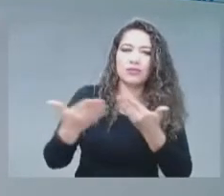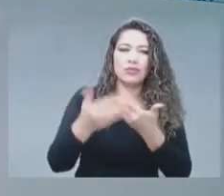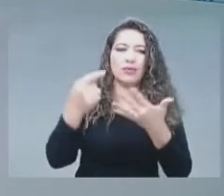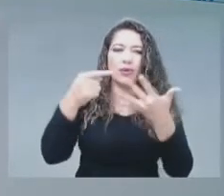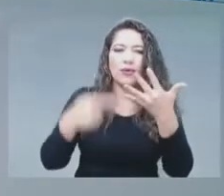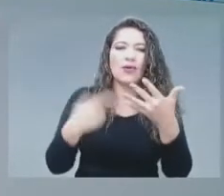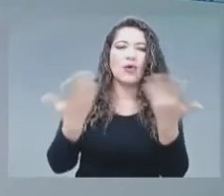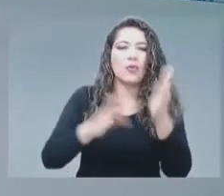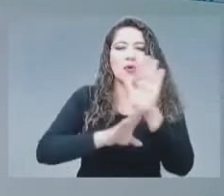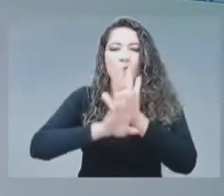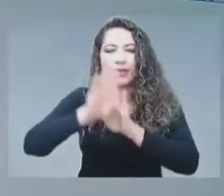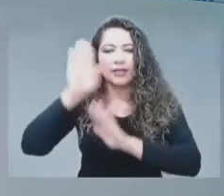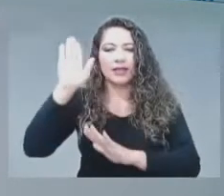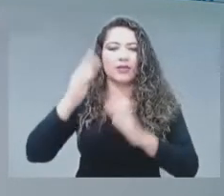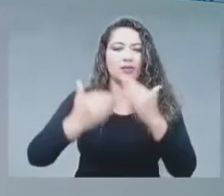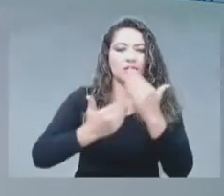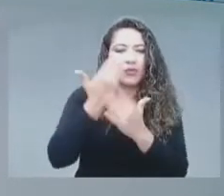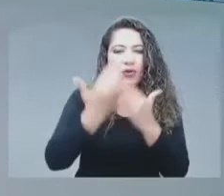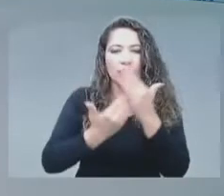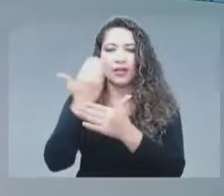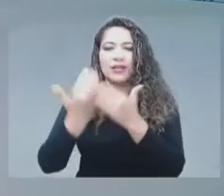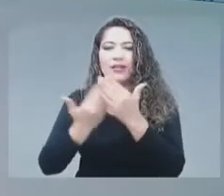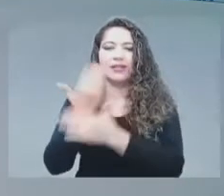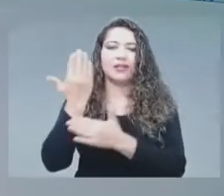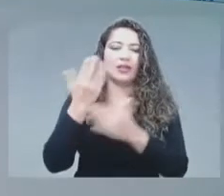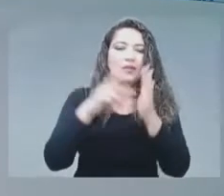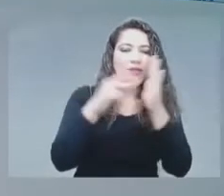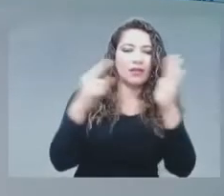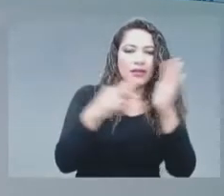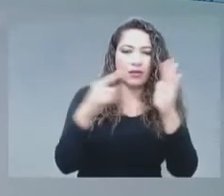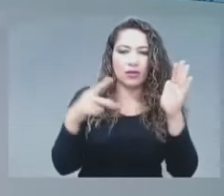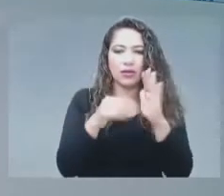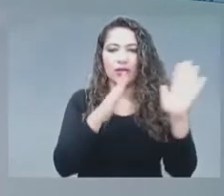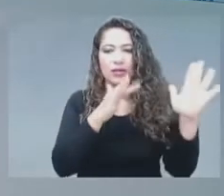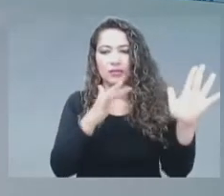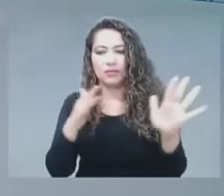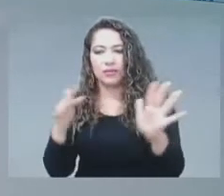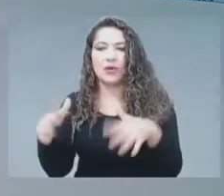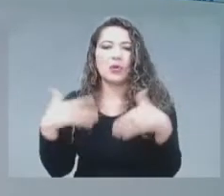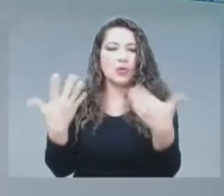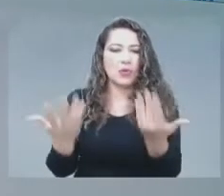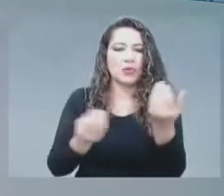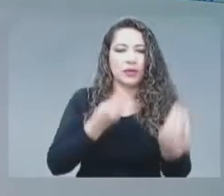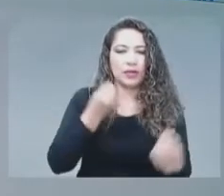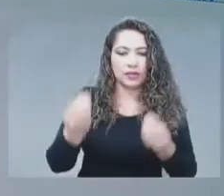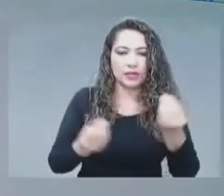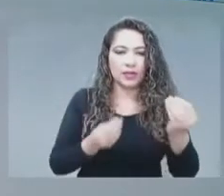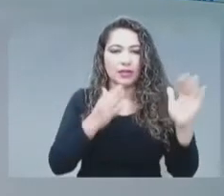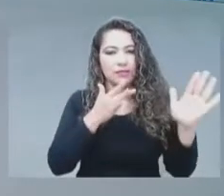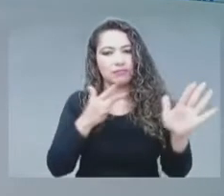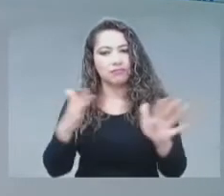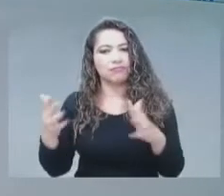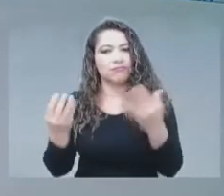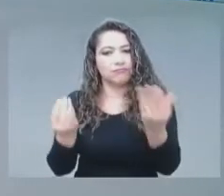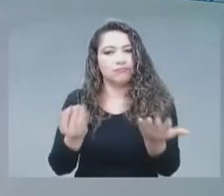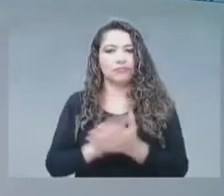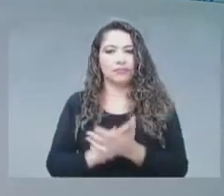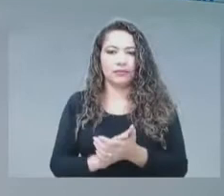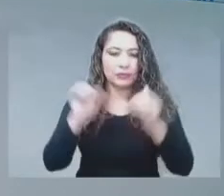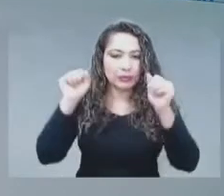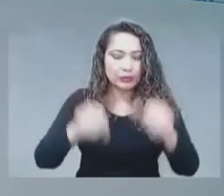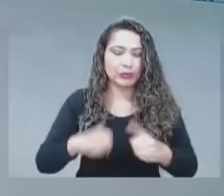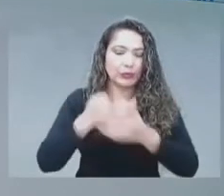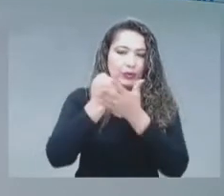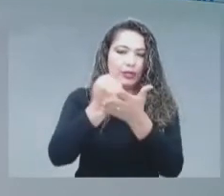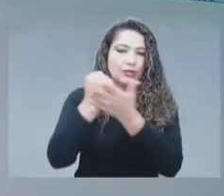modernización de sus tecnologías y cómo desde el espectro se les podría ayudar. Uno de los sectores